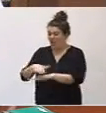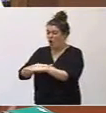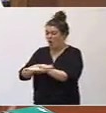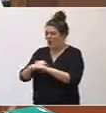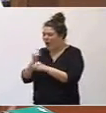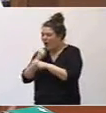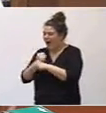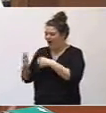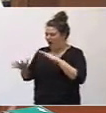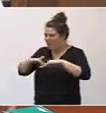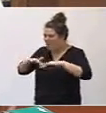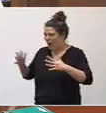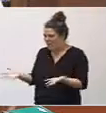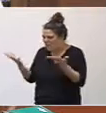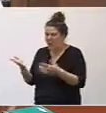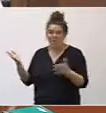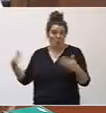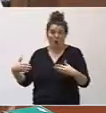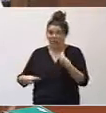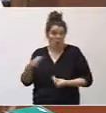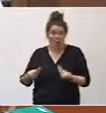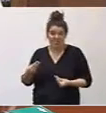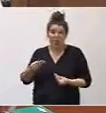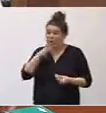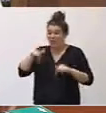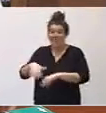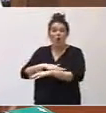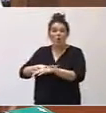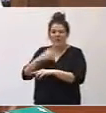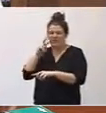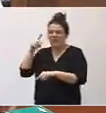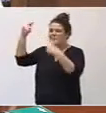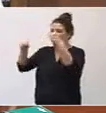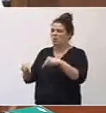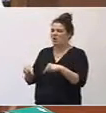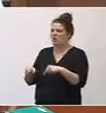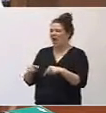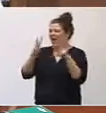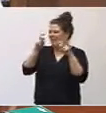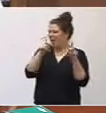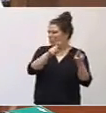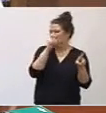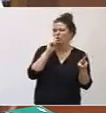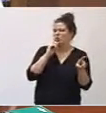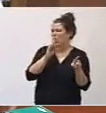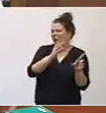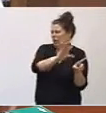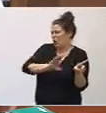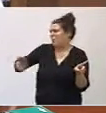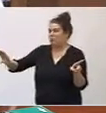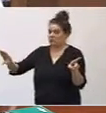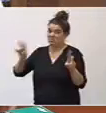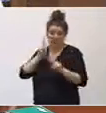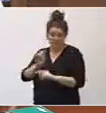Porque para este Gobierno las prioridades son otras, como así lo demuestran los presupuestos. Después hablamos del alto índice de